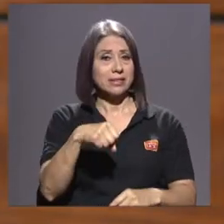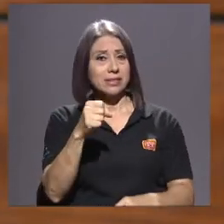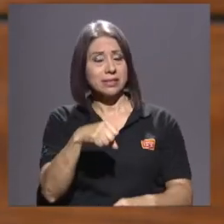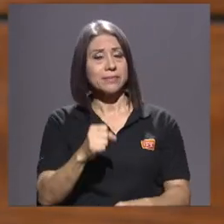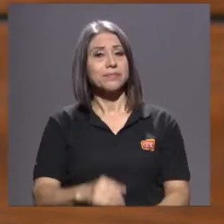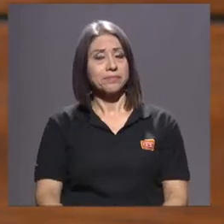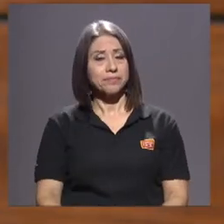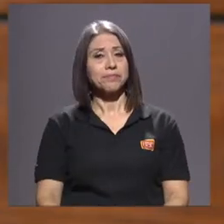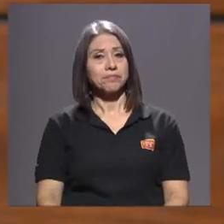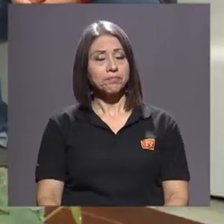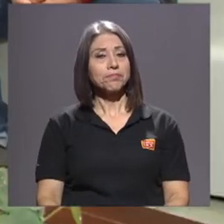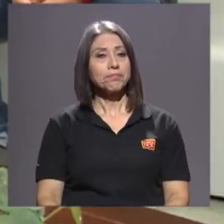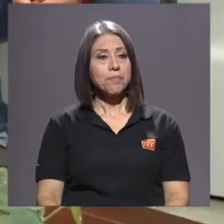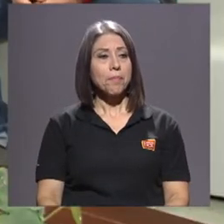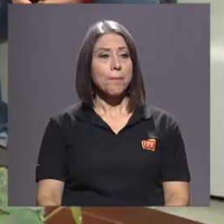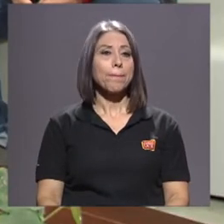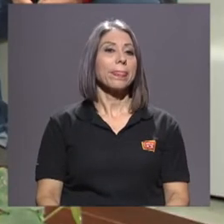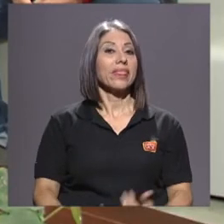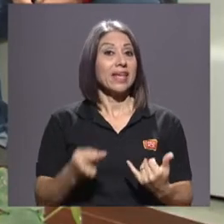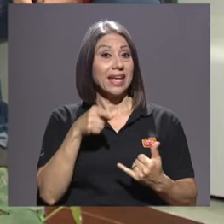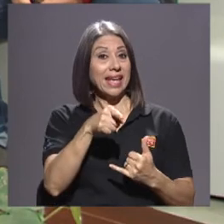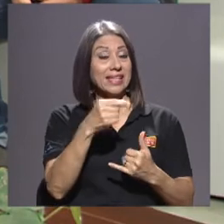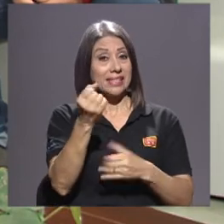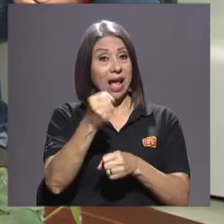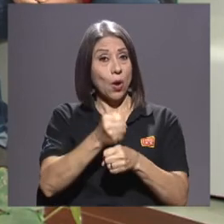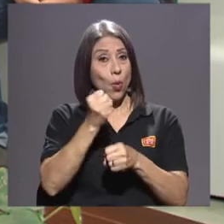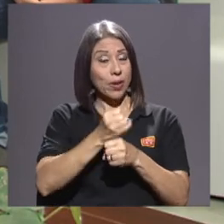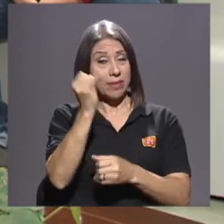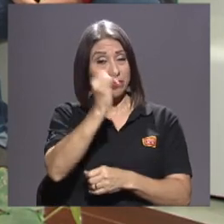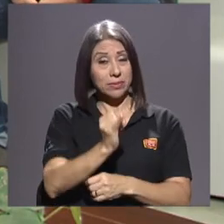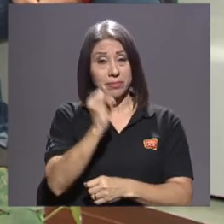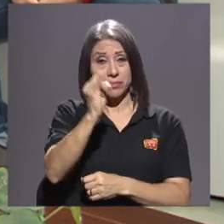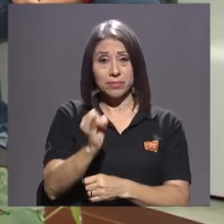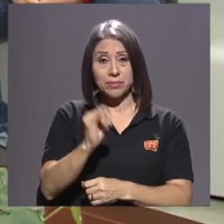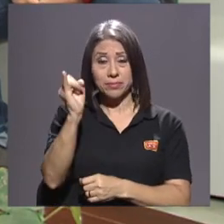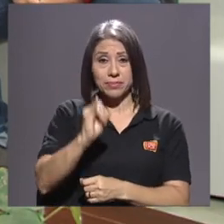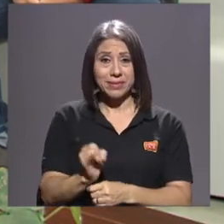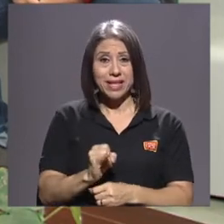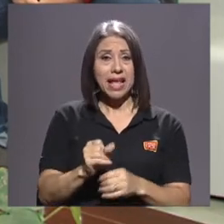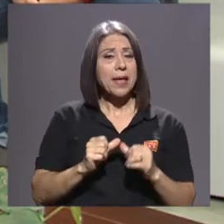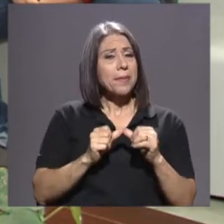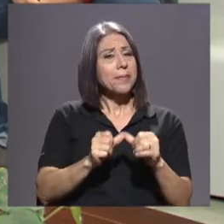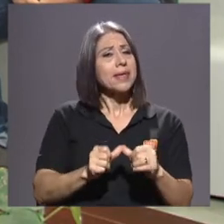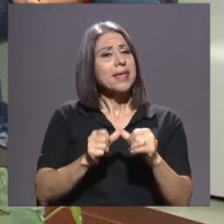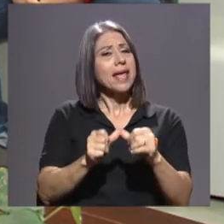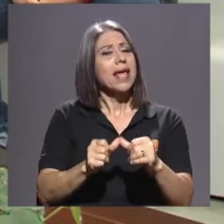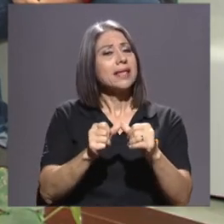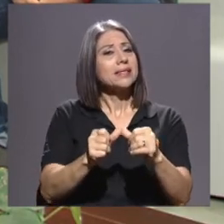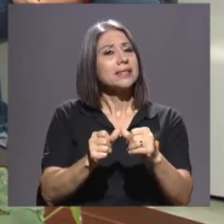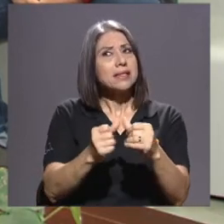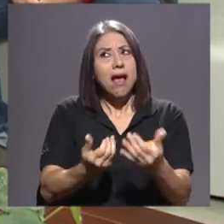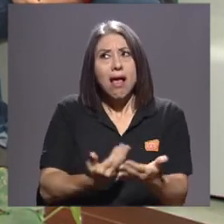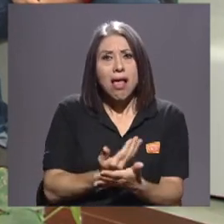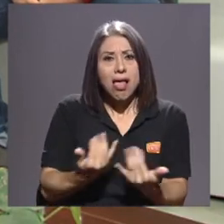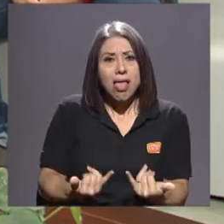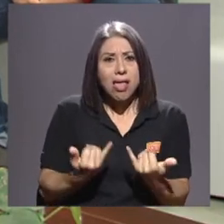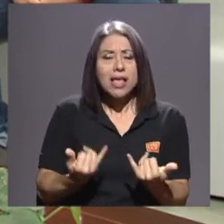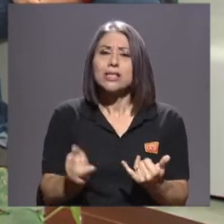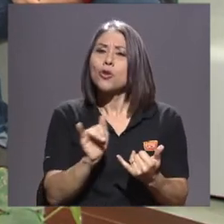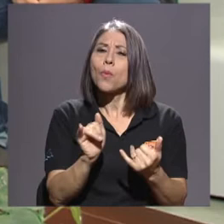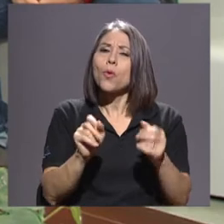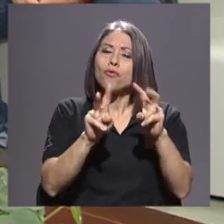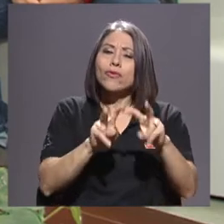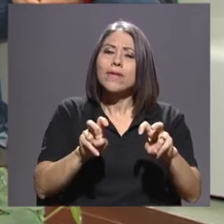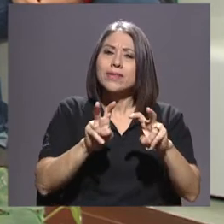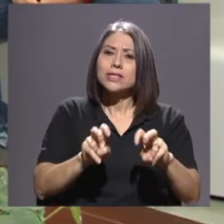tema. La vigencia de esta obra, precisamente como usted nos menciona, es esa revisión, incluso yo diría hasta una mirada